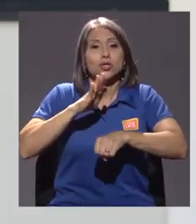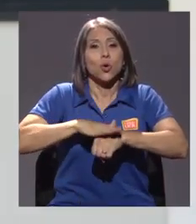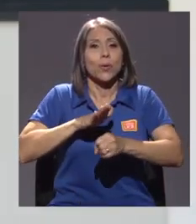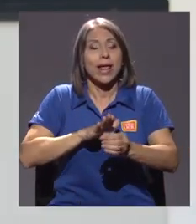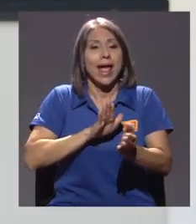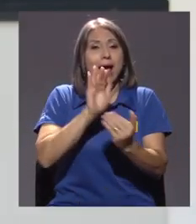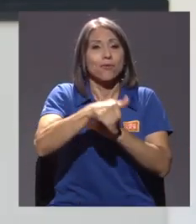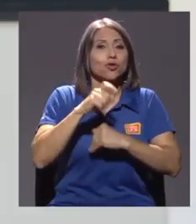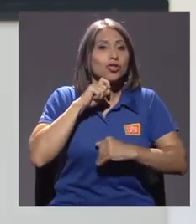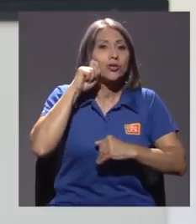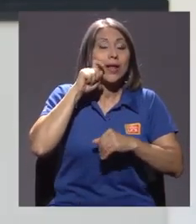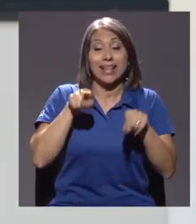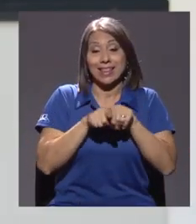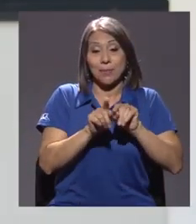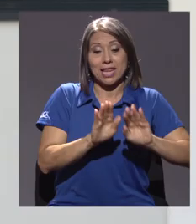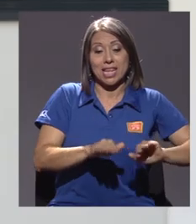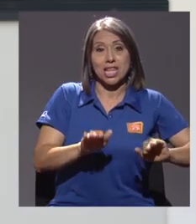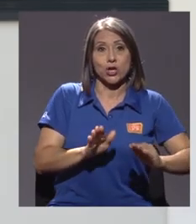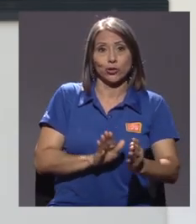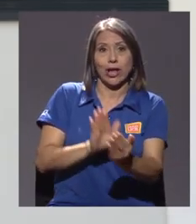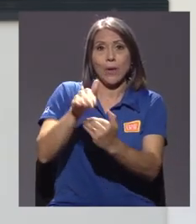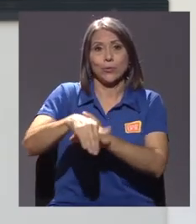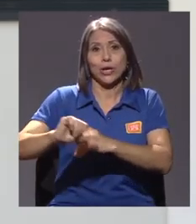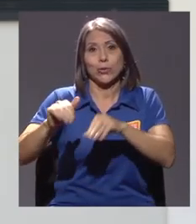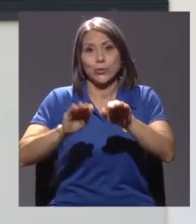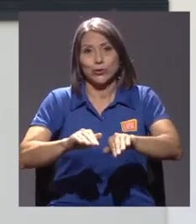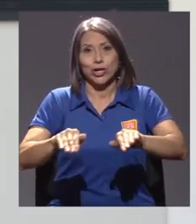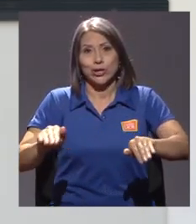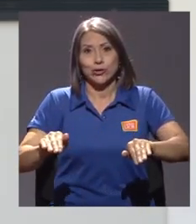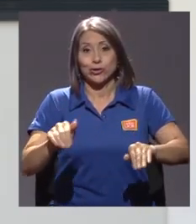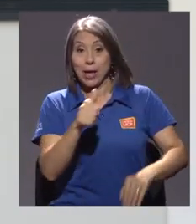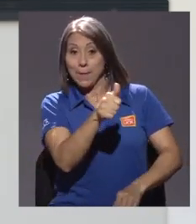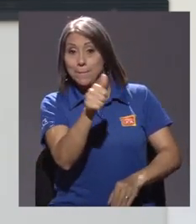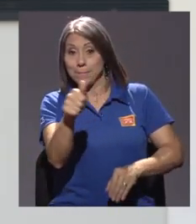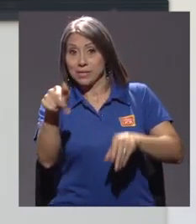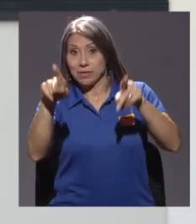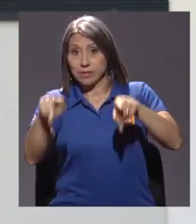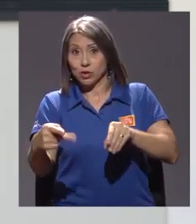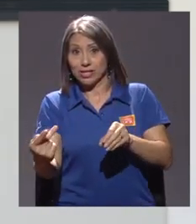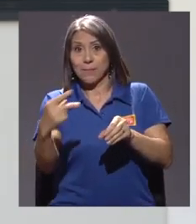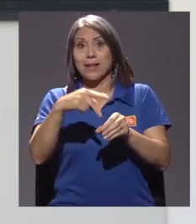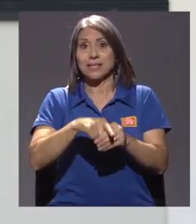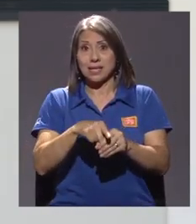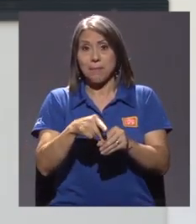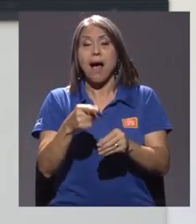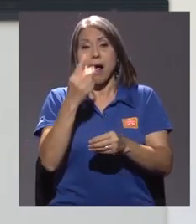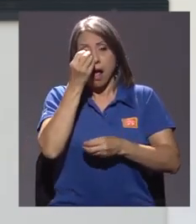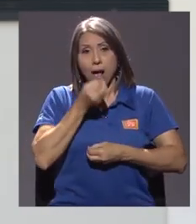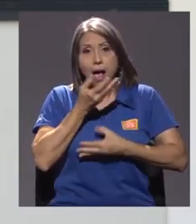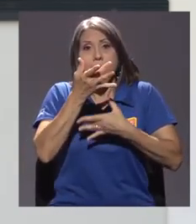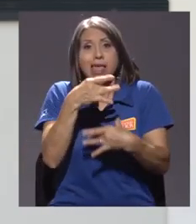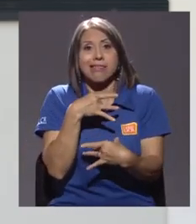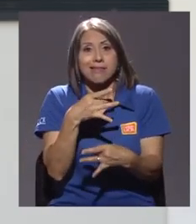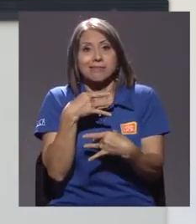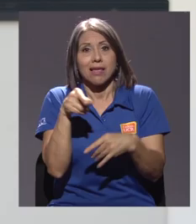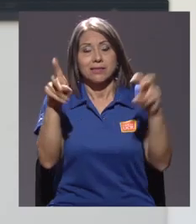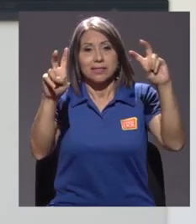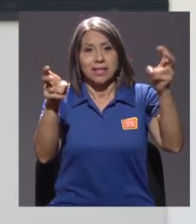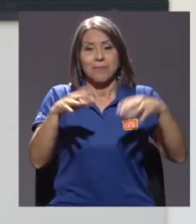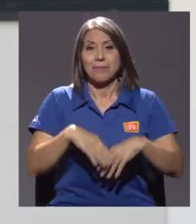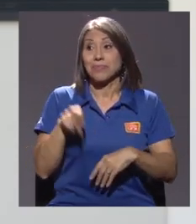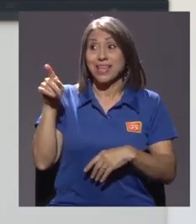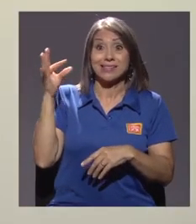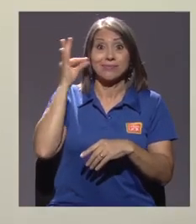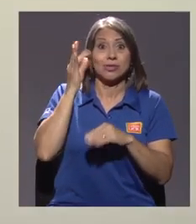un interés manifestado por los participantes. La idea básicamente es, en este caso, como es una